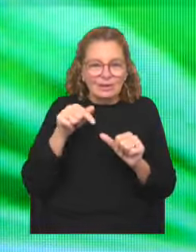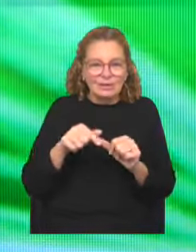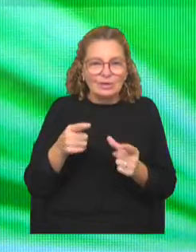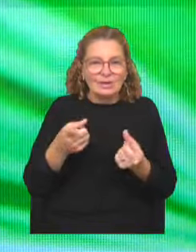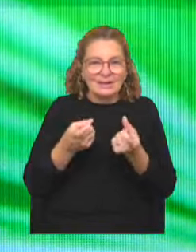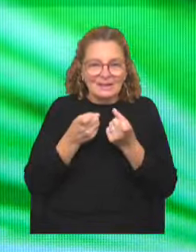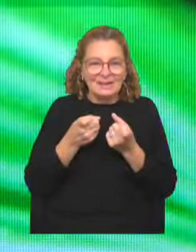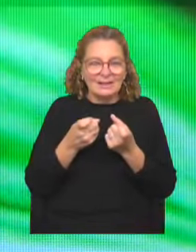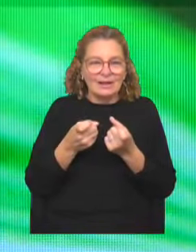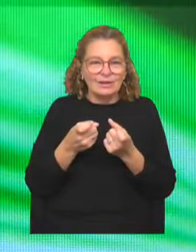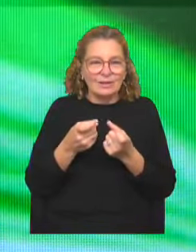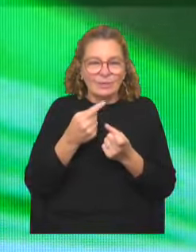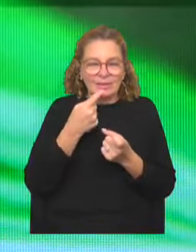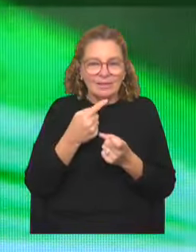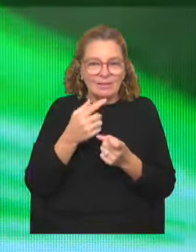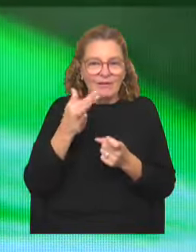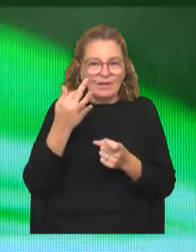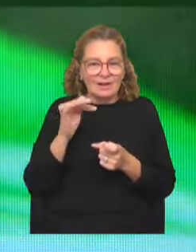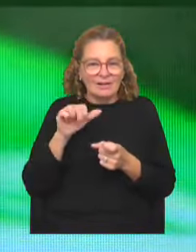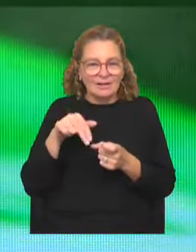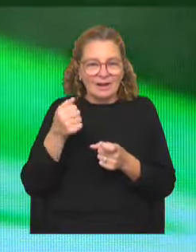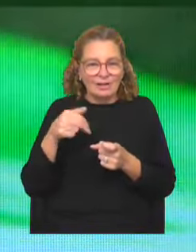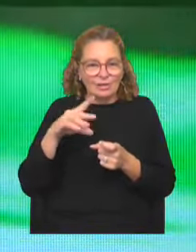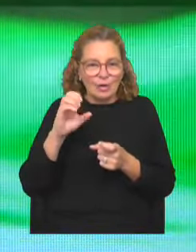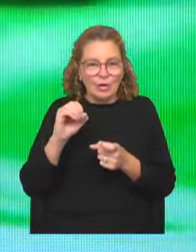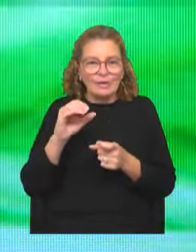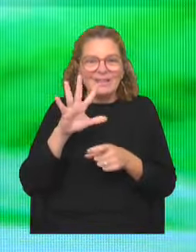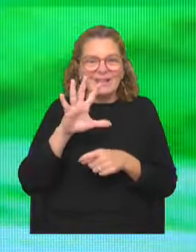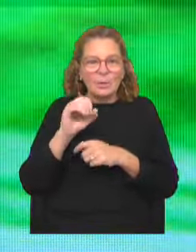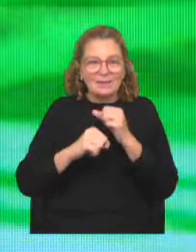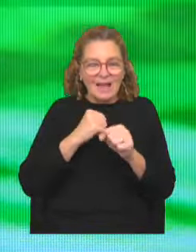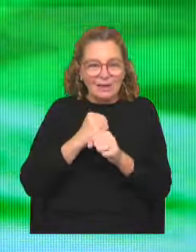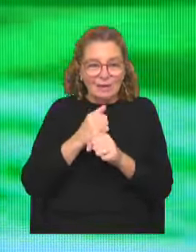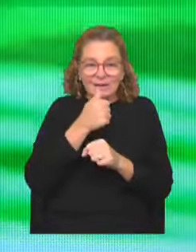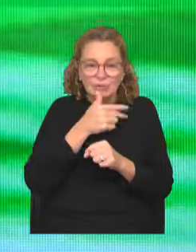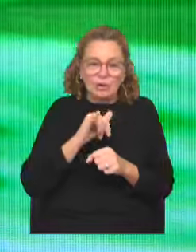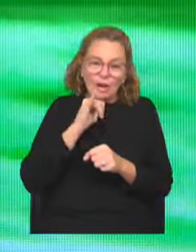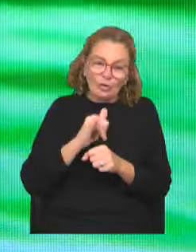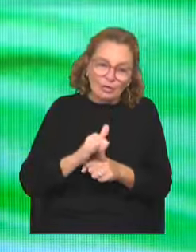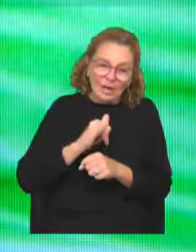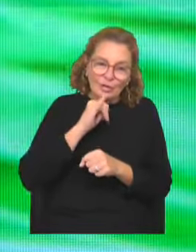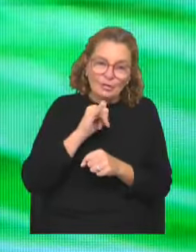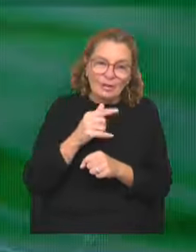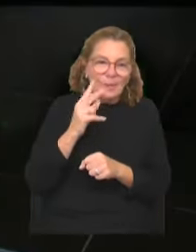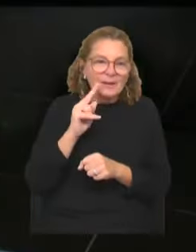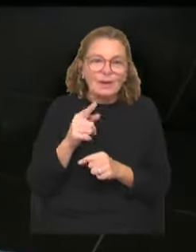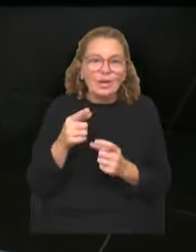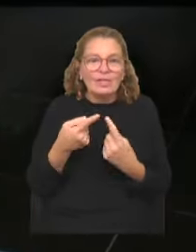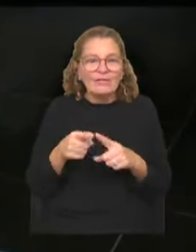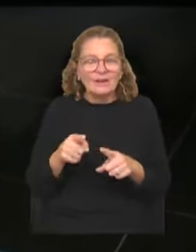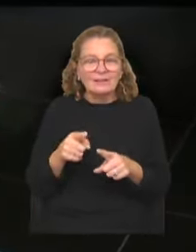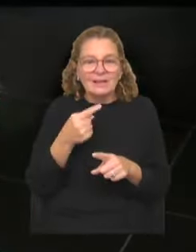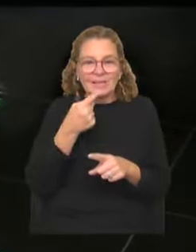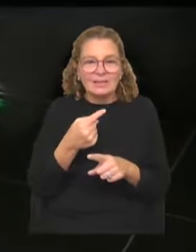necesario. Porque como decía Fernando, pasaron 50 años y la historia se sigue contando desde otro lado. Se